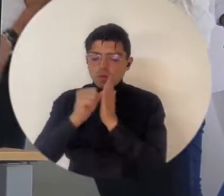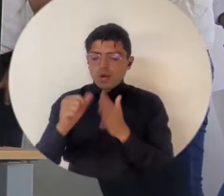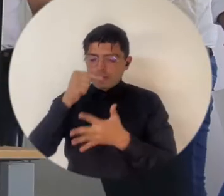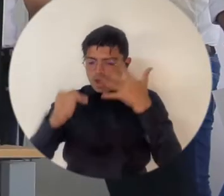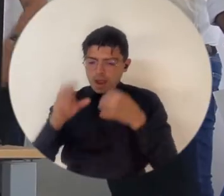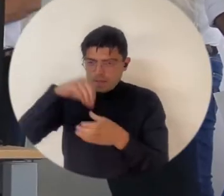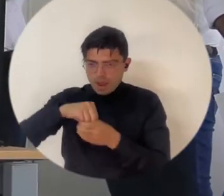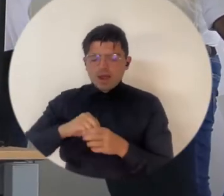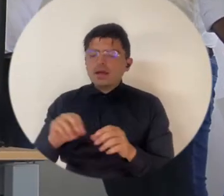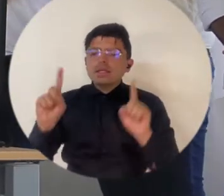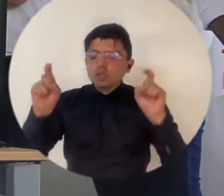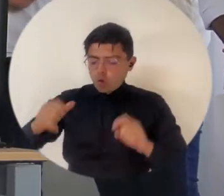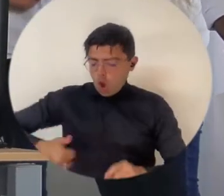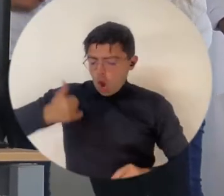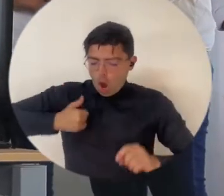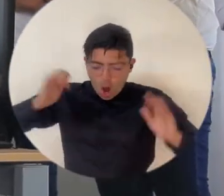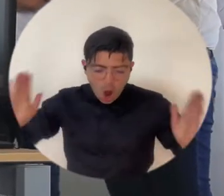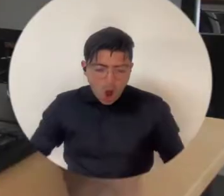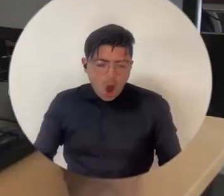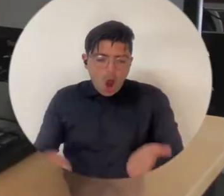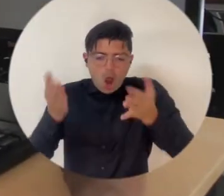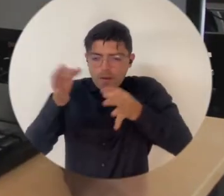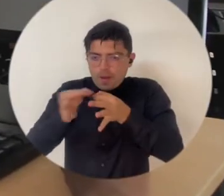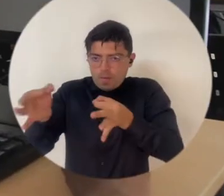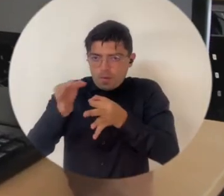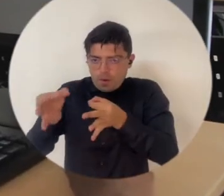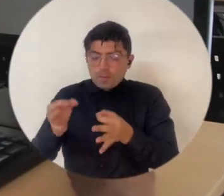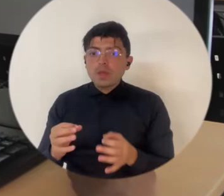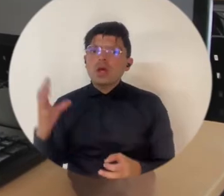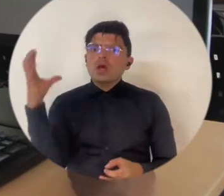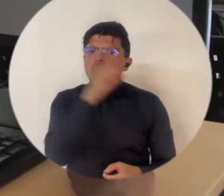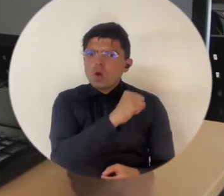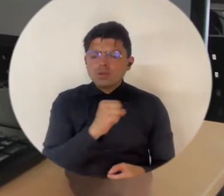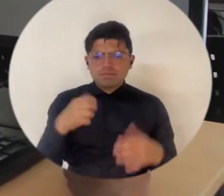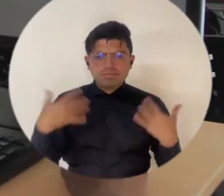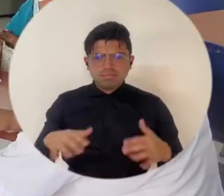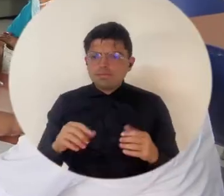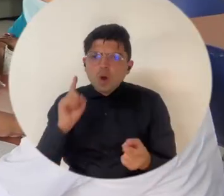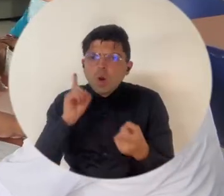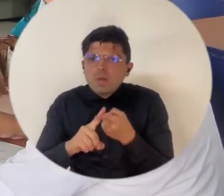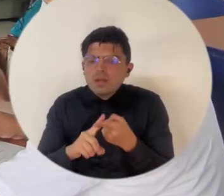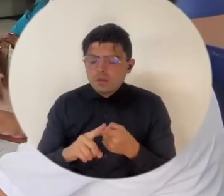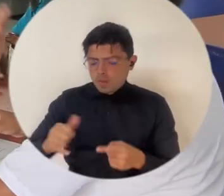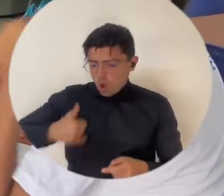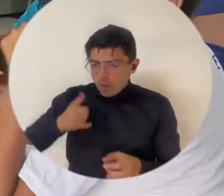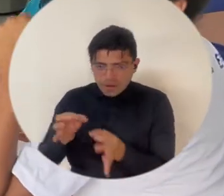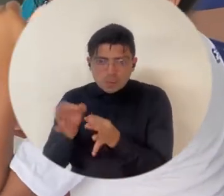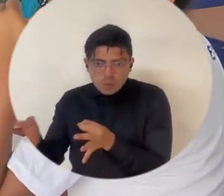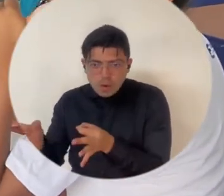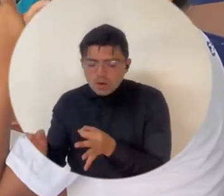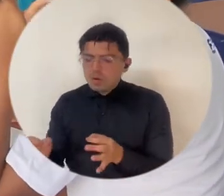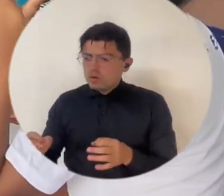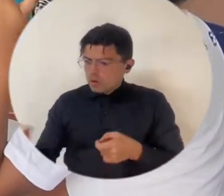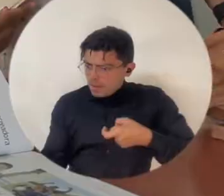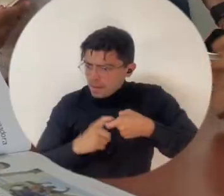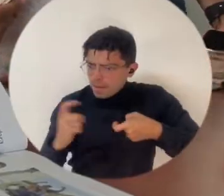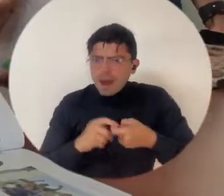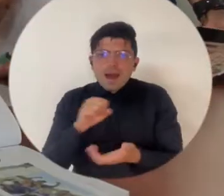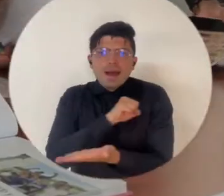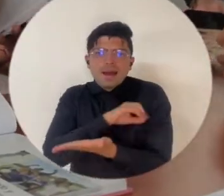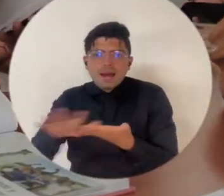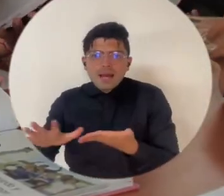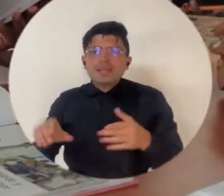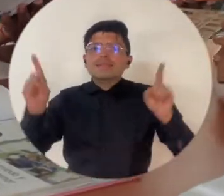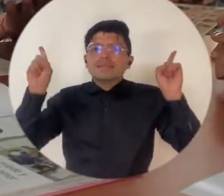denominamos Rejuveneciendo Pueblo Viejo, nos va a permitir seguir avanzando para que no solo los jóvenes de Pueblo Viejo ingresen con becas,